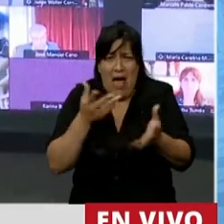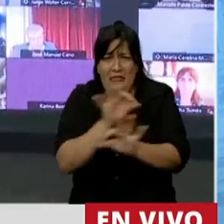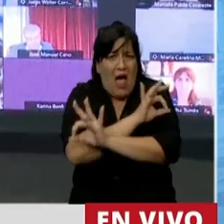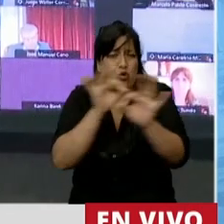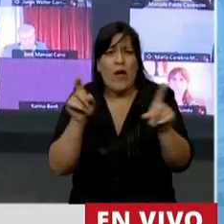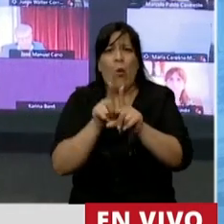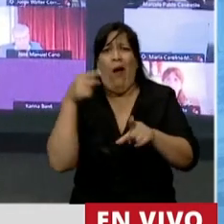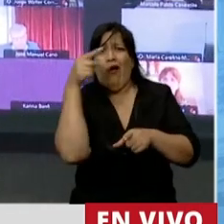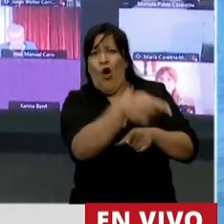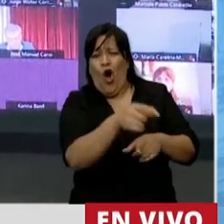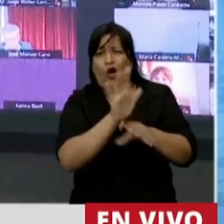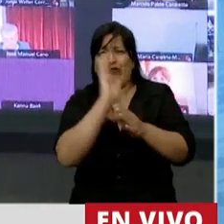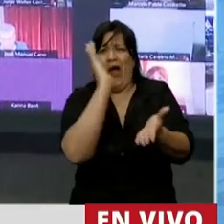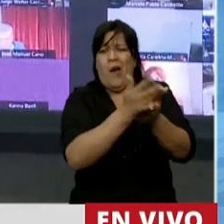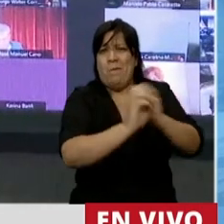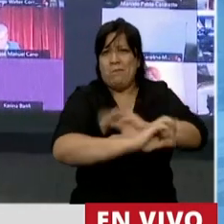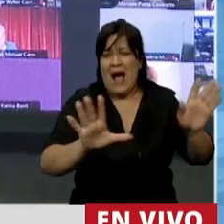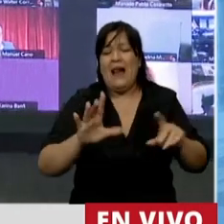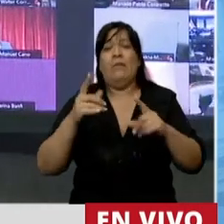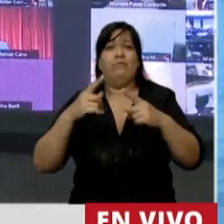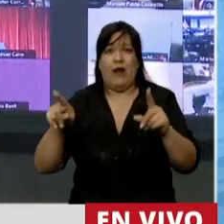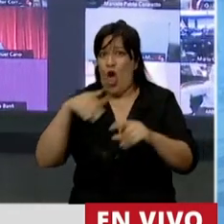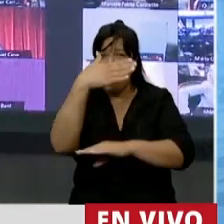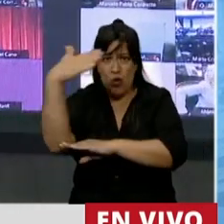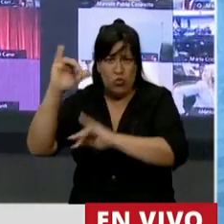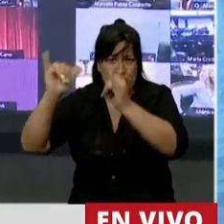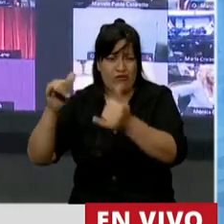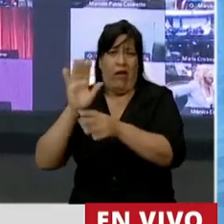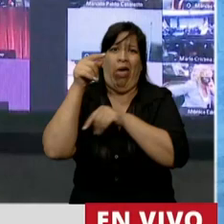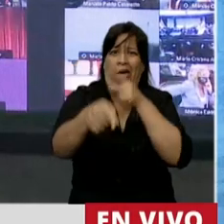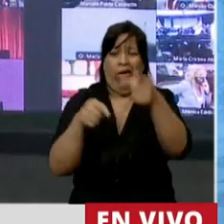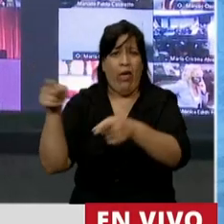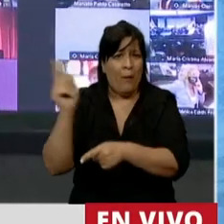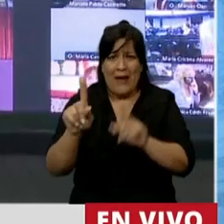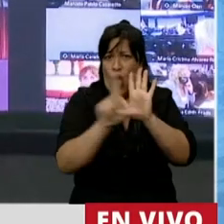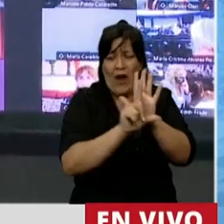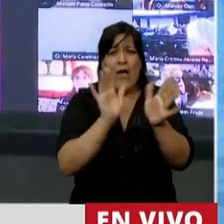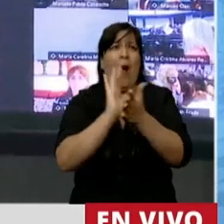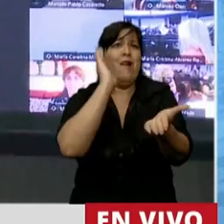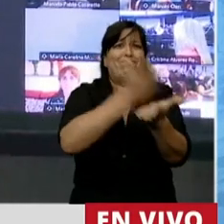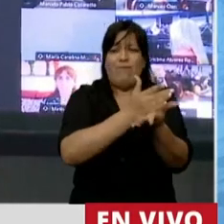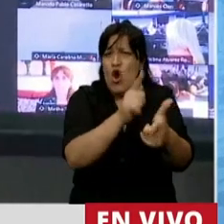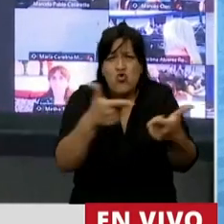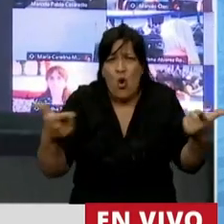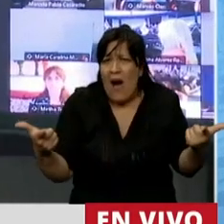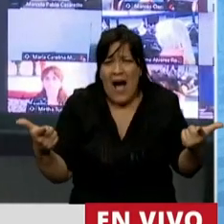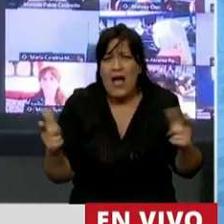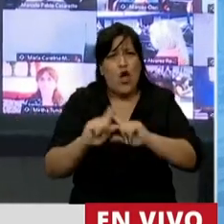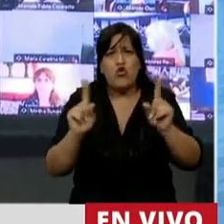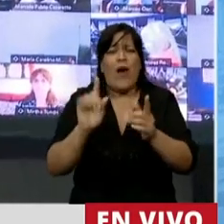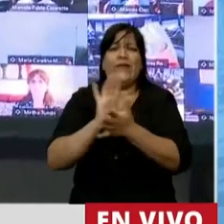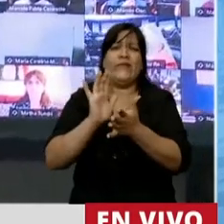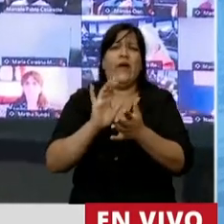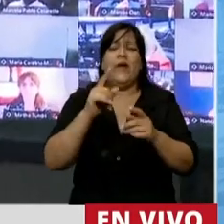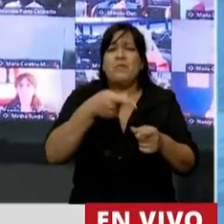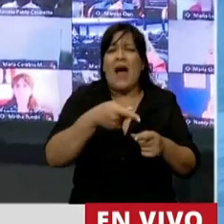criminalización, señor Presidente, salvo en los discursos. Pero en la ley no hay criminalización. No hay ningún avasallamiento